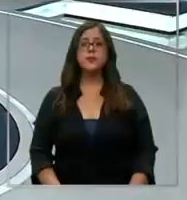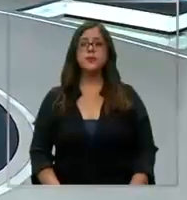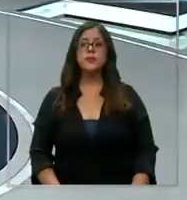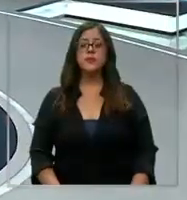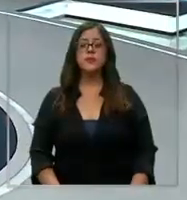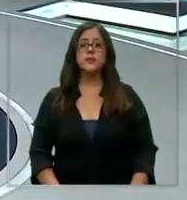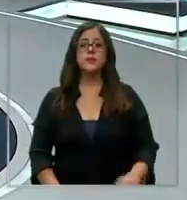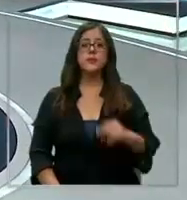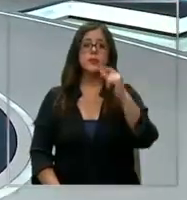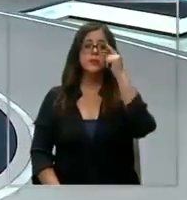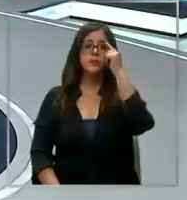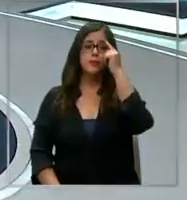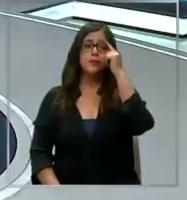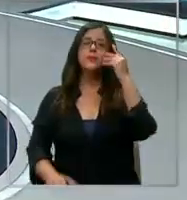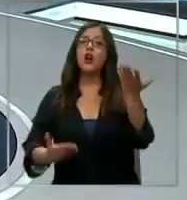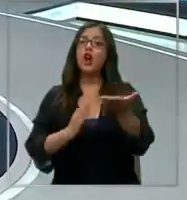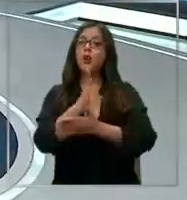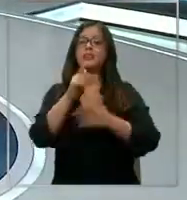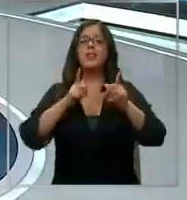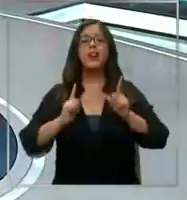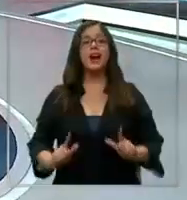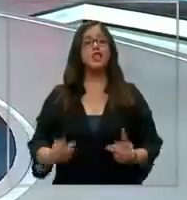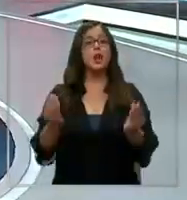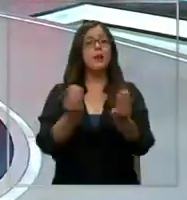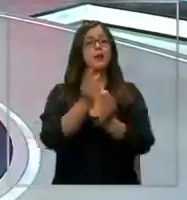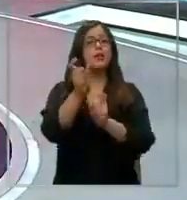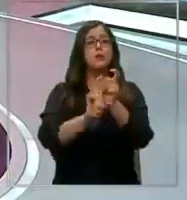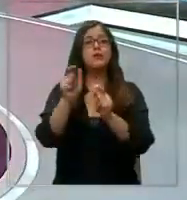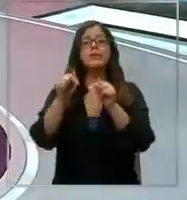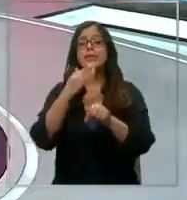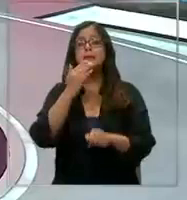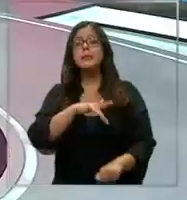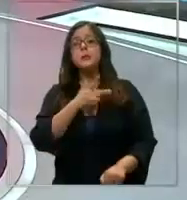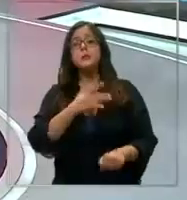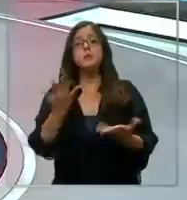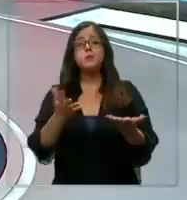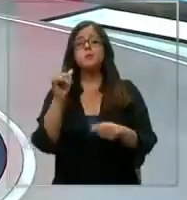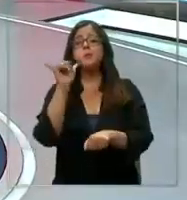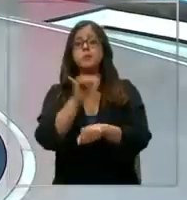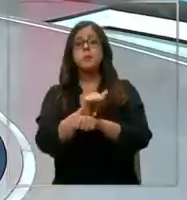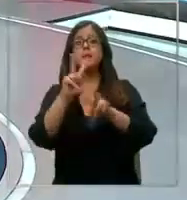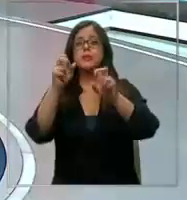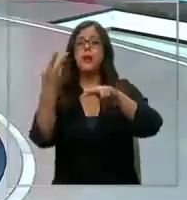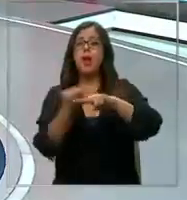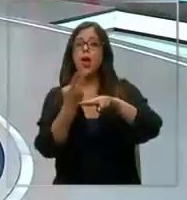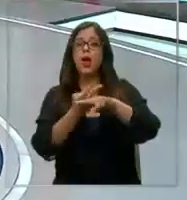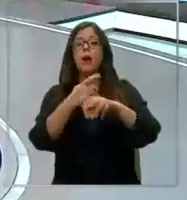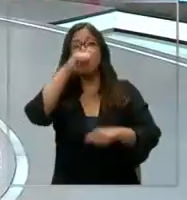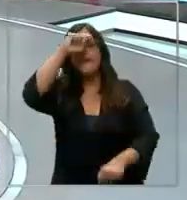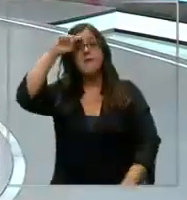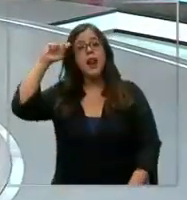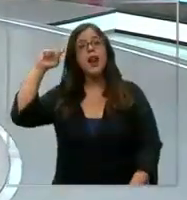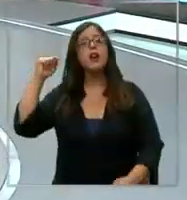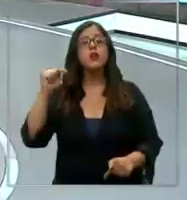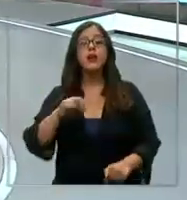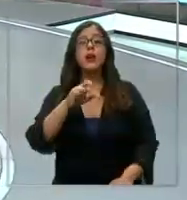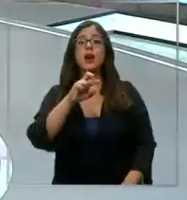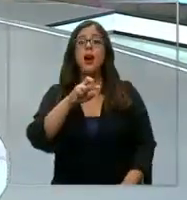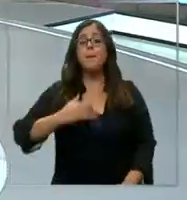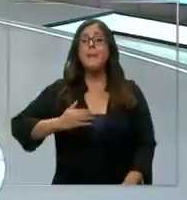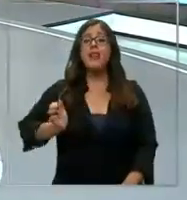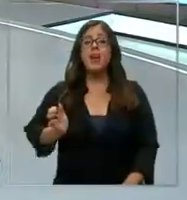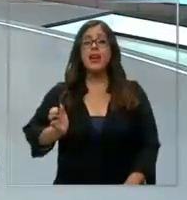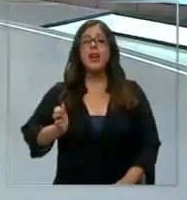Y mientras se inician las vacaciones para muchos y con ello lamentablemente aumentan las estafas, se ven los arriendos de verano. La PDI